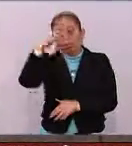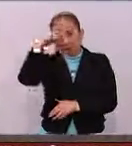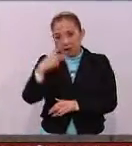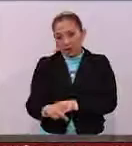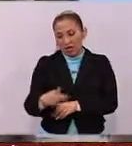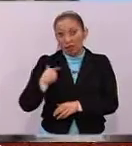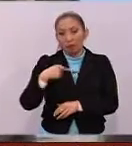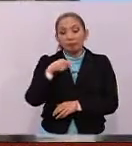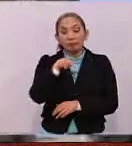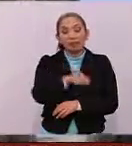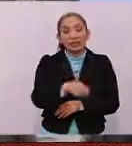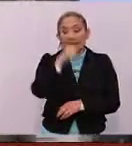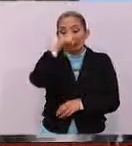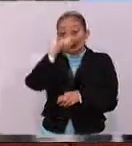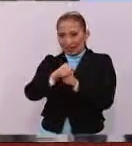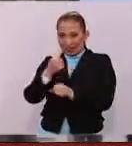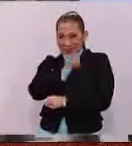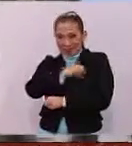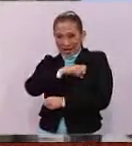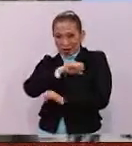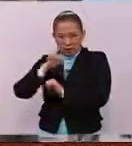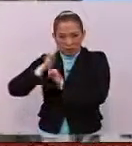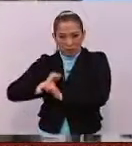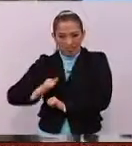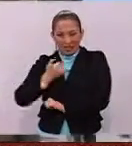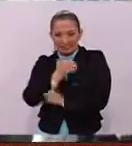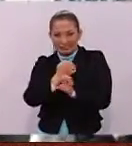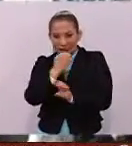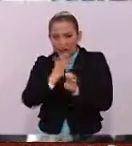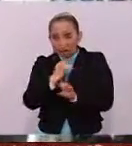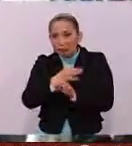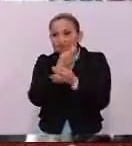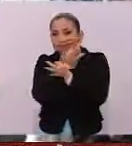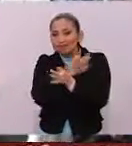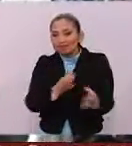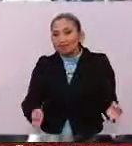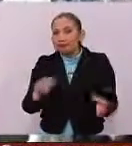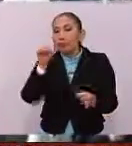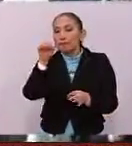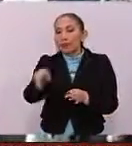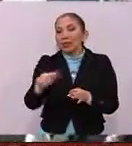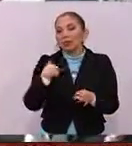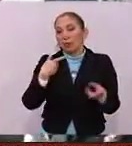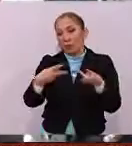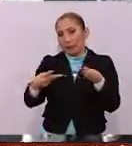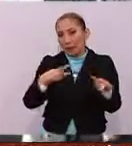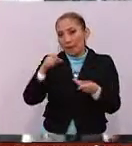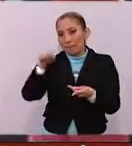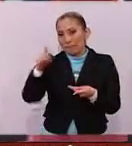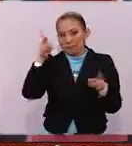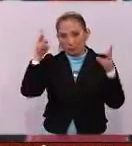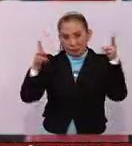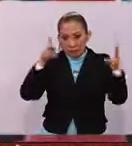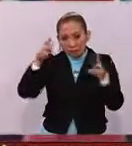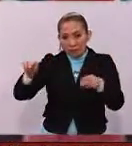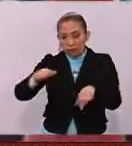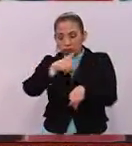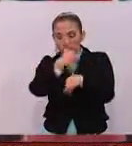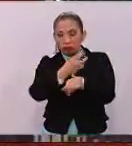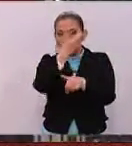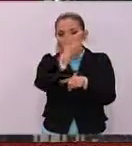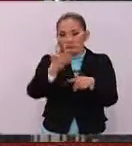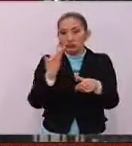El secretario de Salud Estatal, Pedro Hernández Flores, informó que como parte del operativo por esta visita se instalarán dos